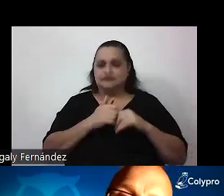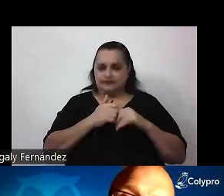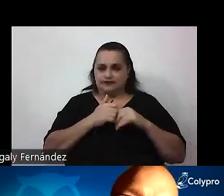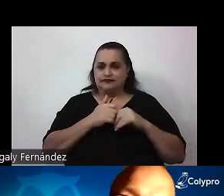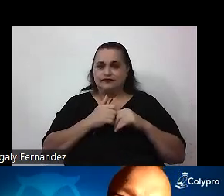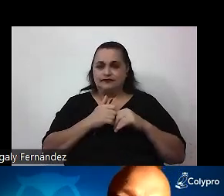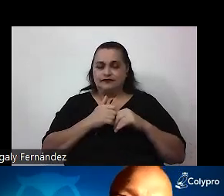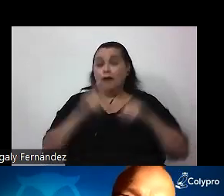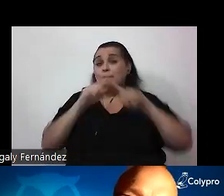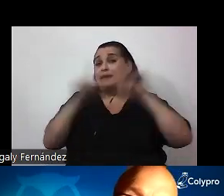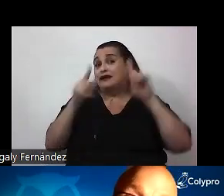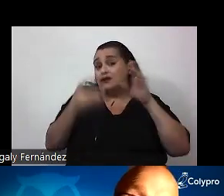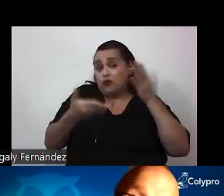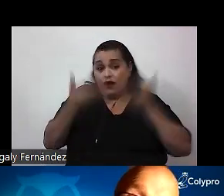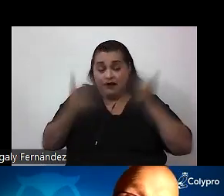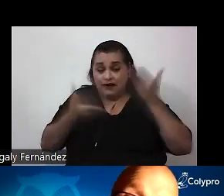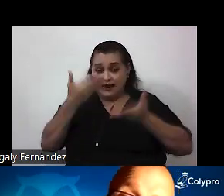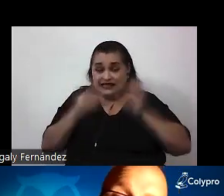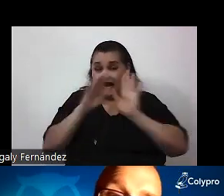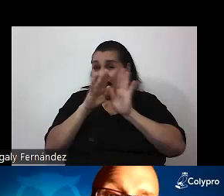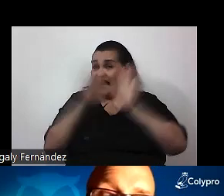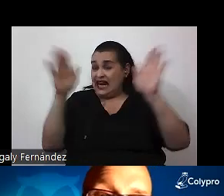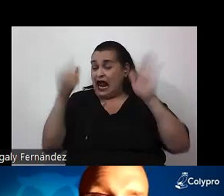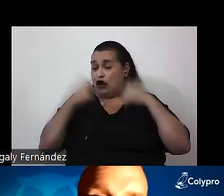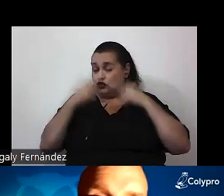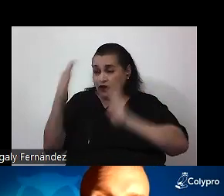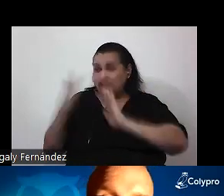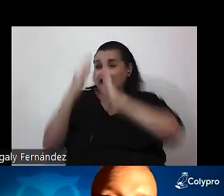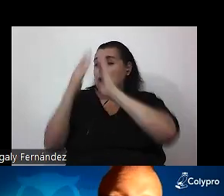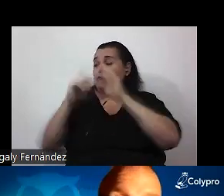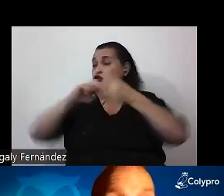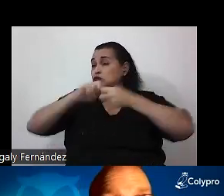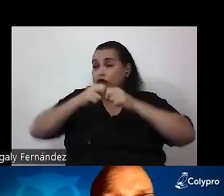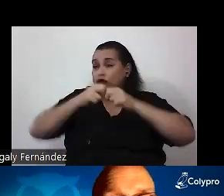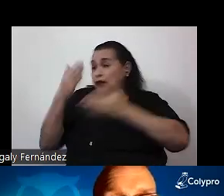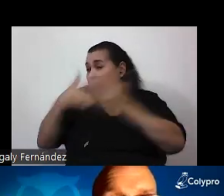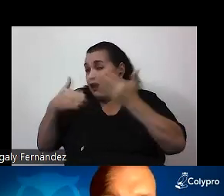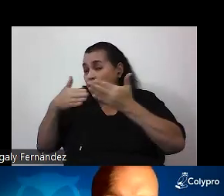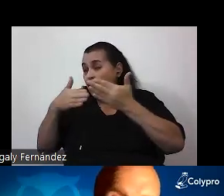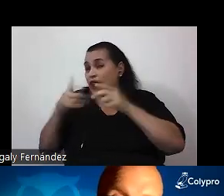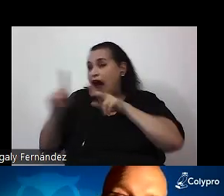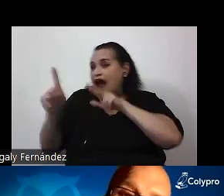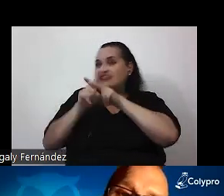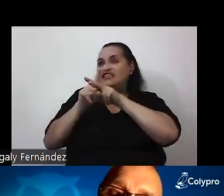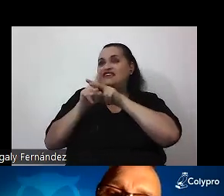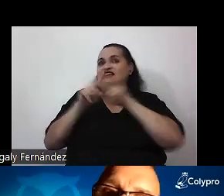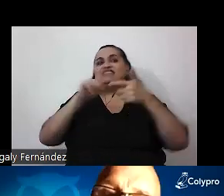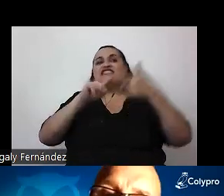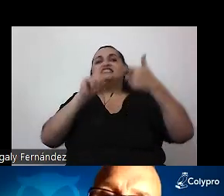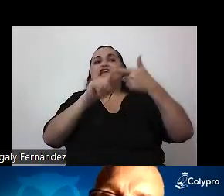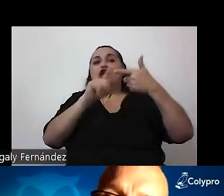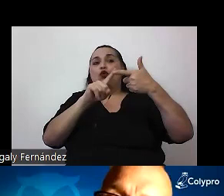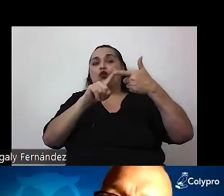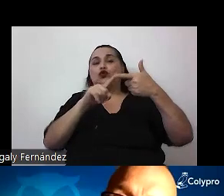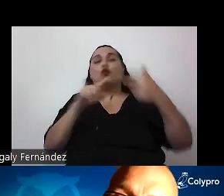Pero a veces, en general, cuando enfrentamos algún problema, se activa el segundo modo de funcionamiento mental,